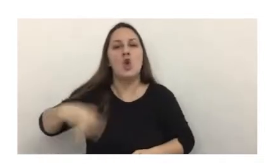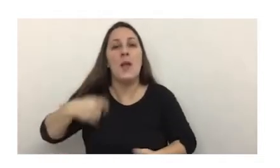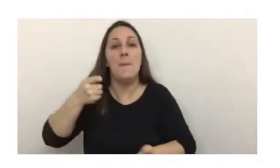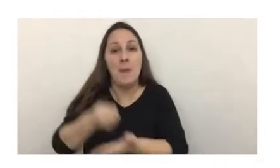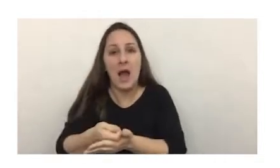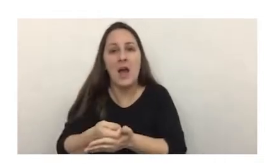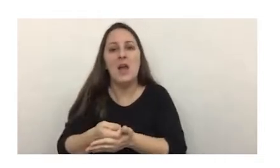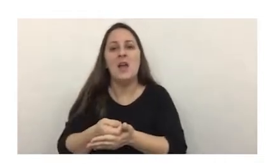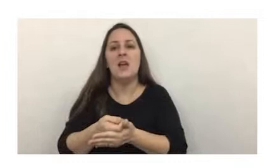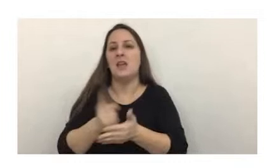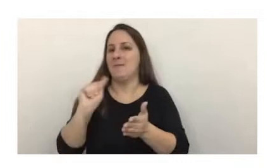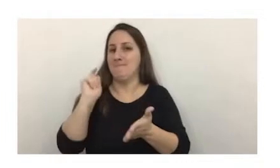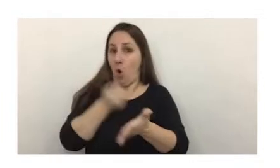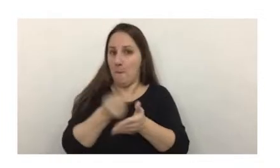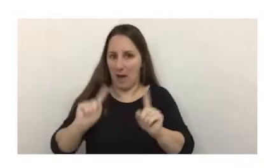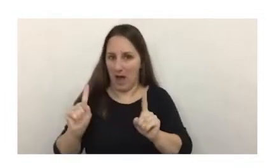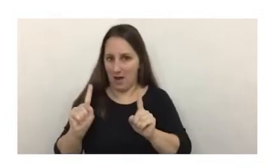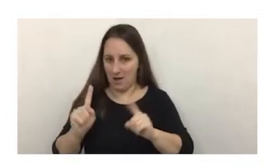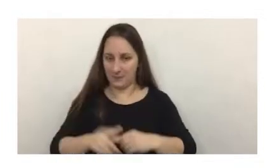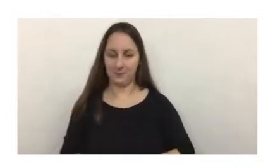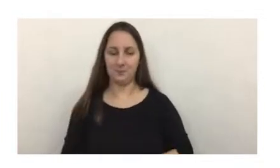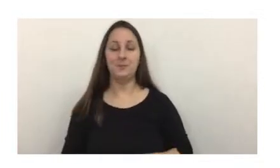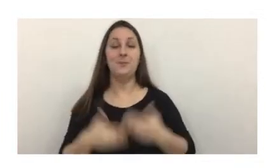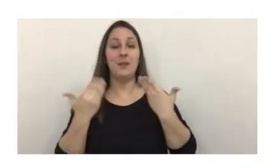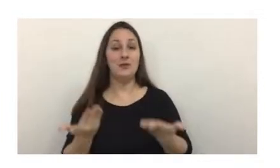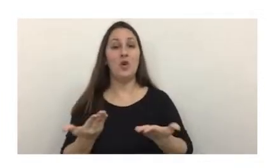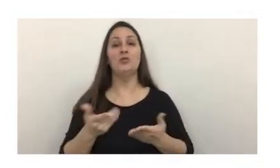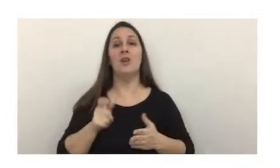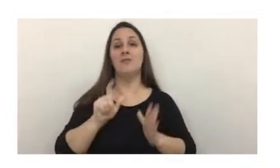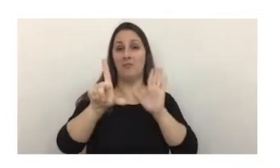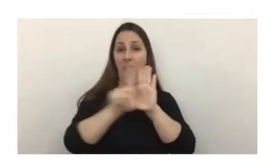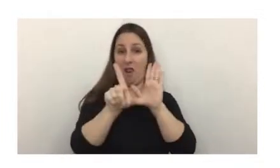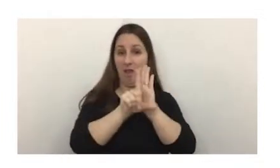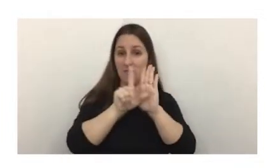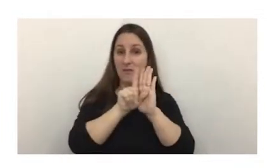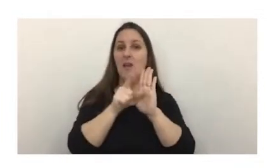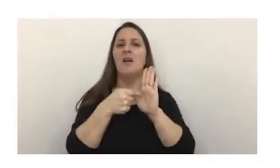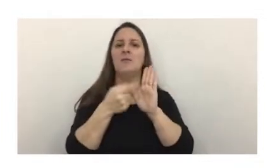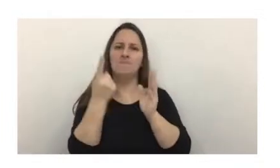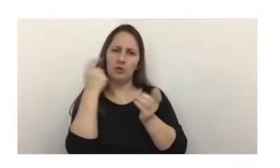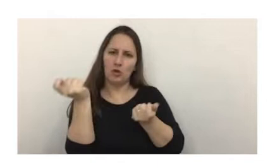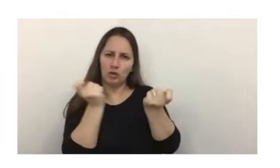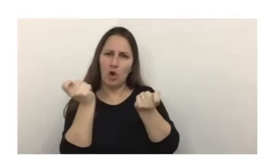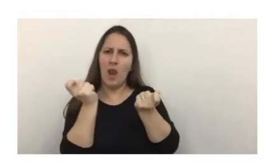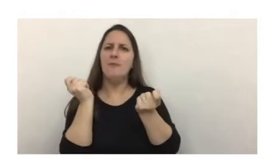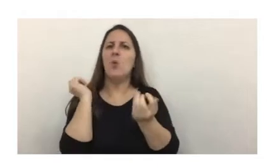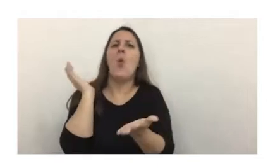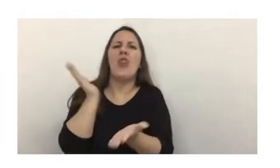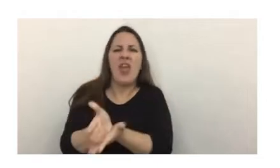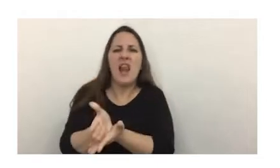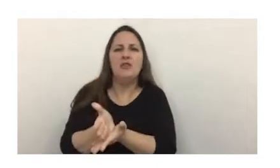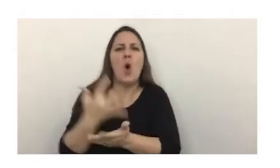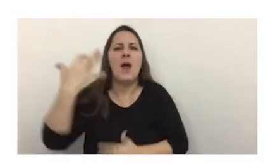conducta reprochada en el tipo penal entonces el legislador regula en este precepto un delito especial